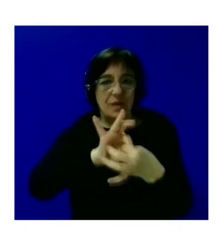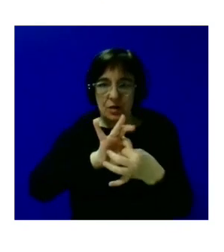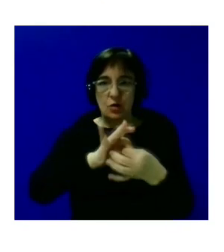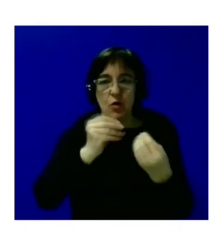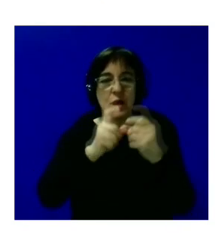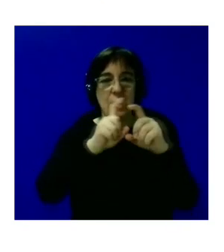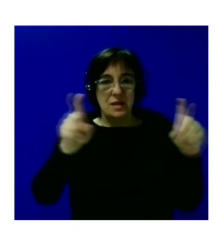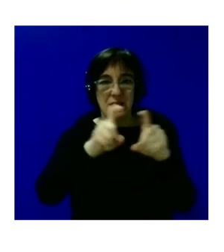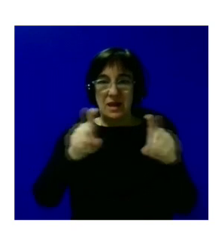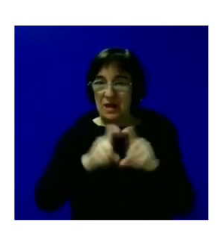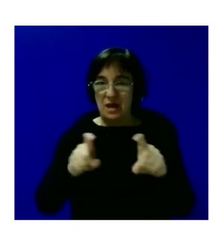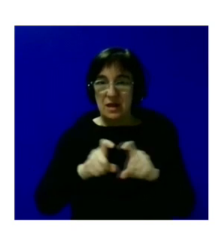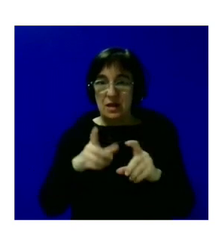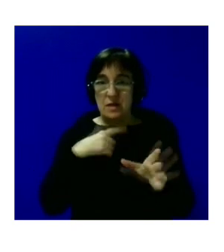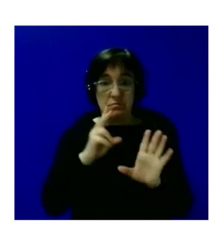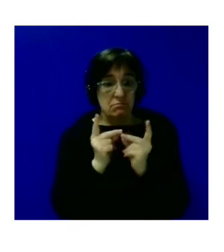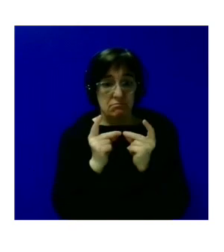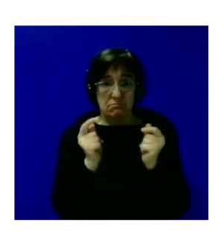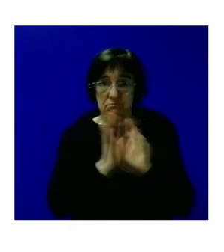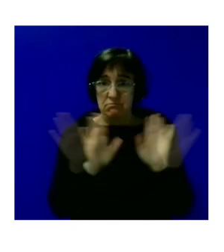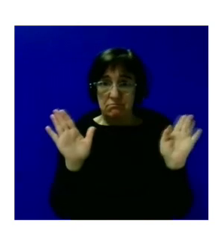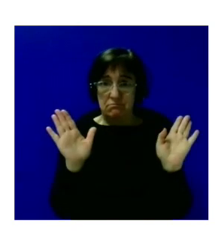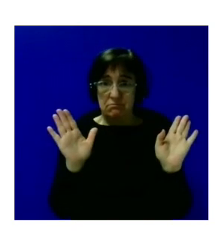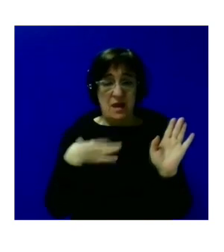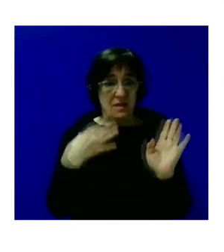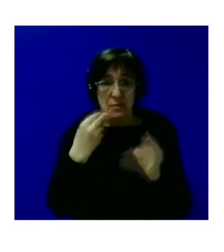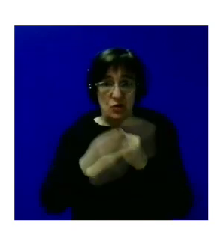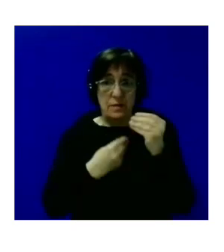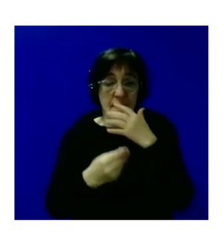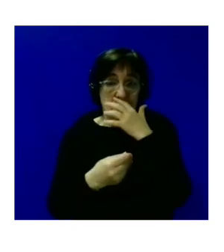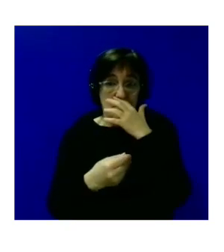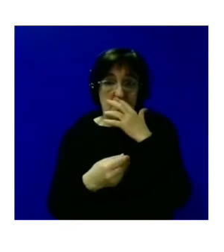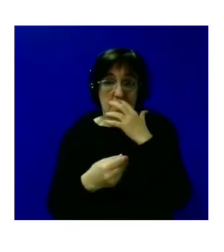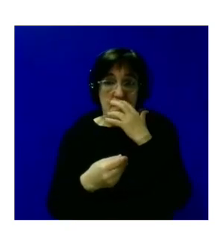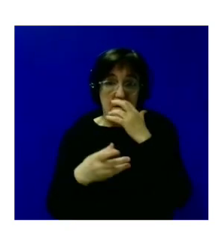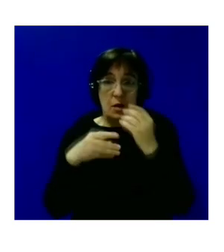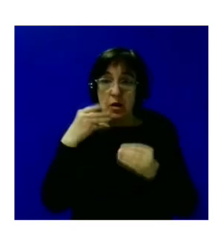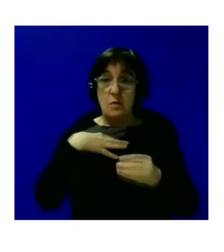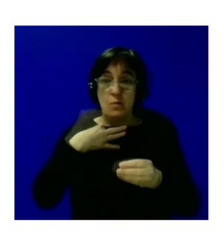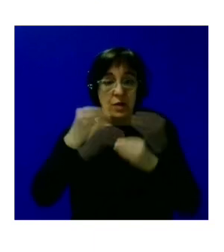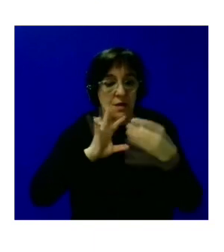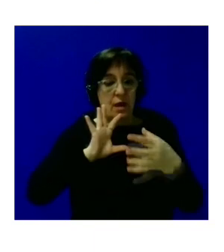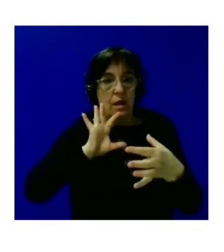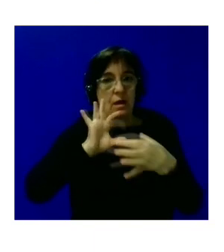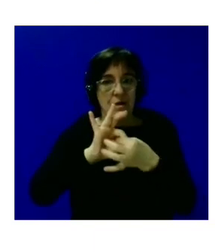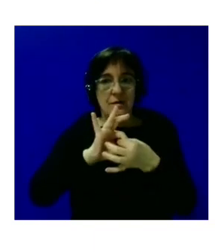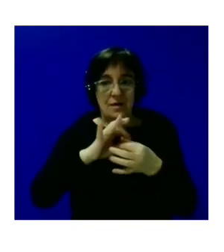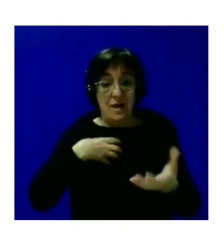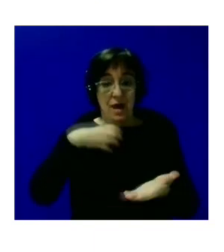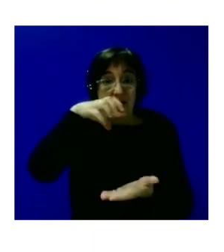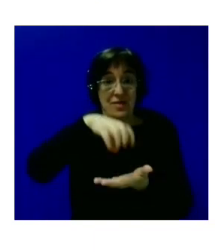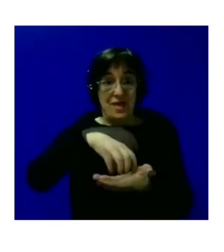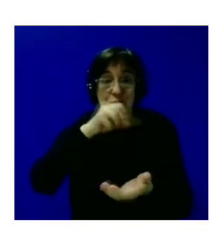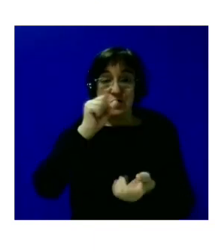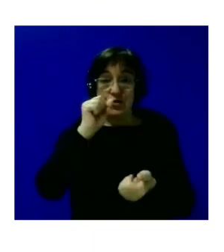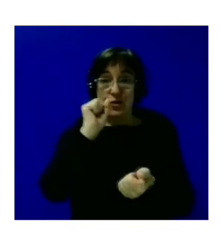entidades comunitarias porque nosotros vamos a desaparecer del mapa y debemos hacerlo entonces poder establecer esos vínculos desde el centro penitenciario